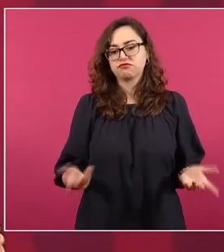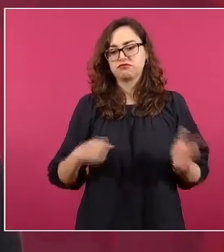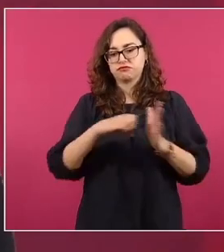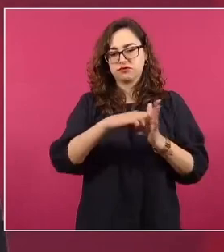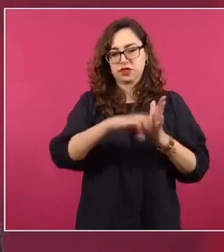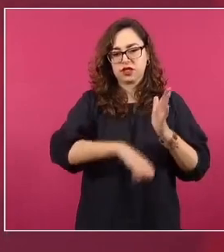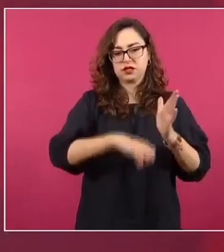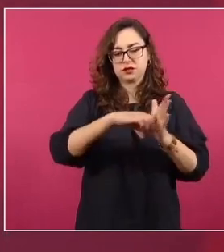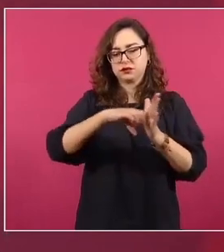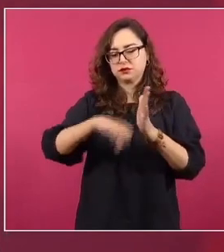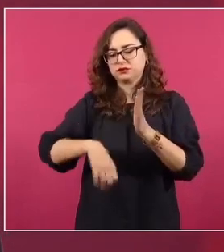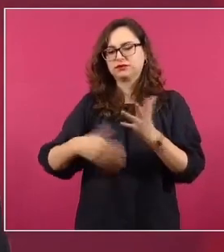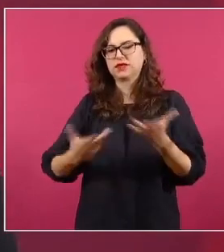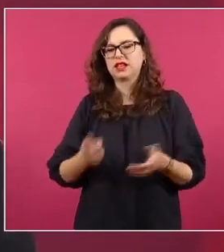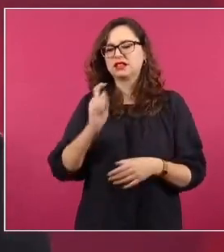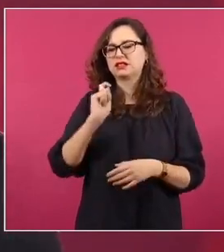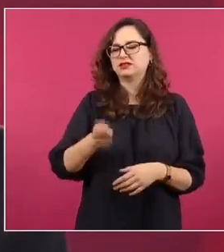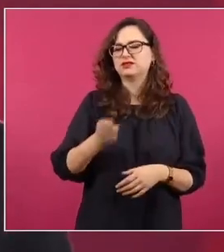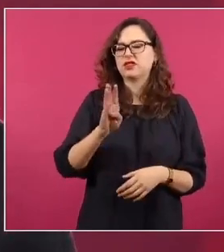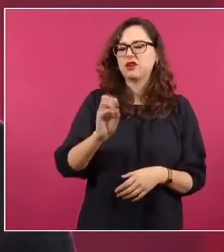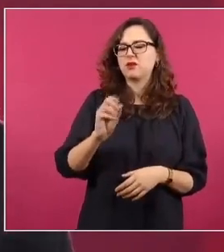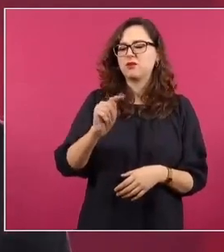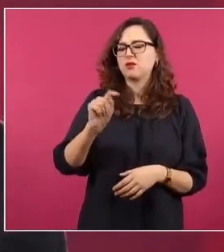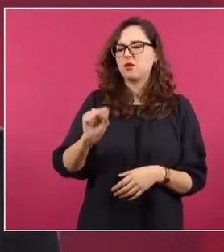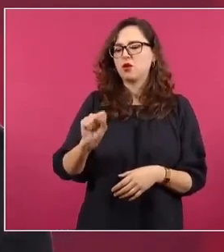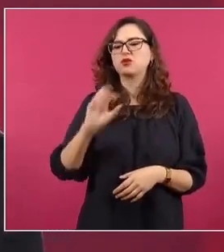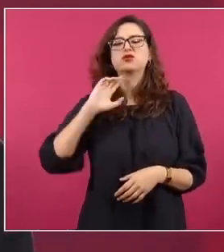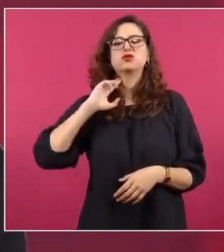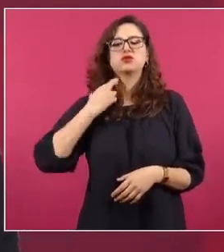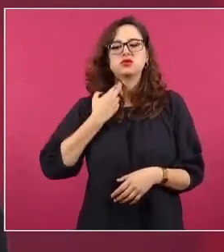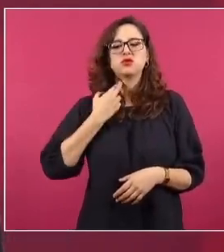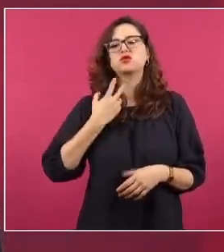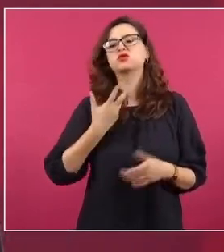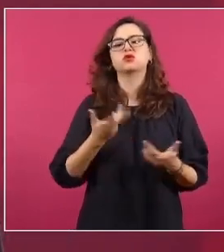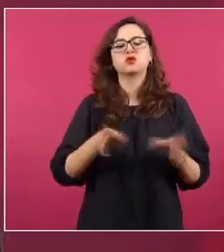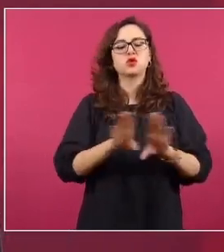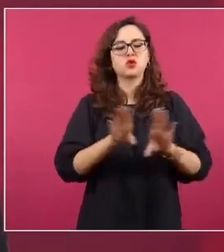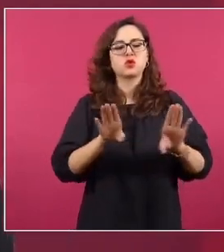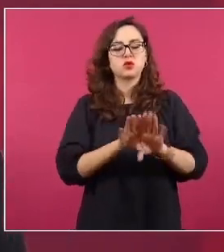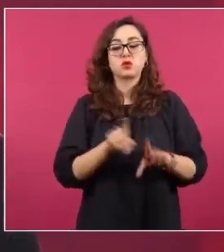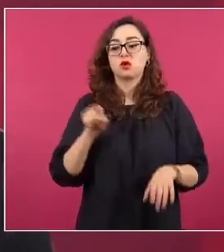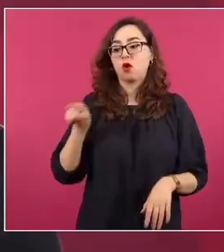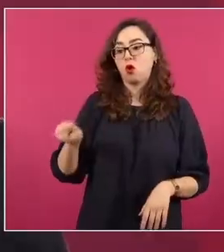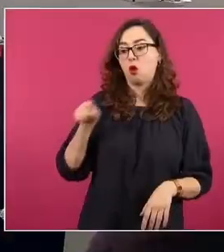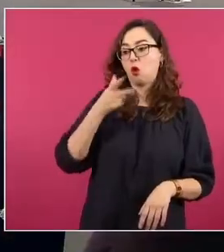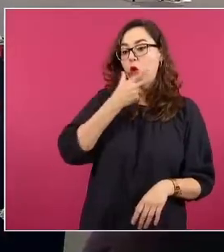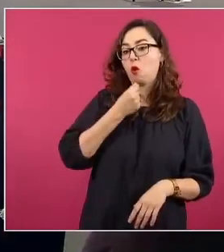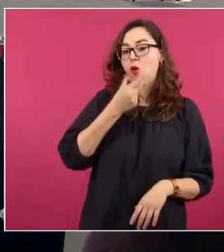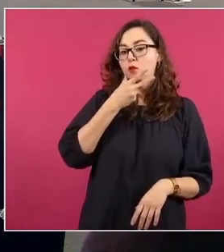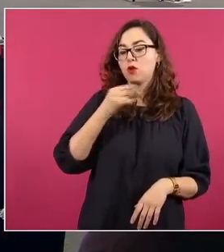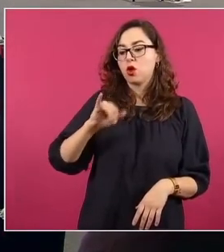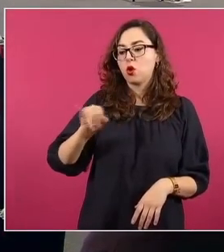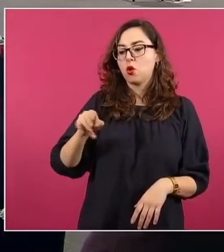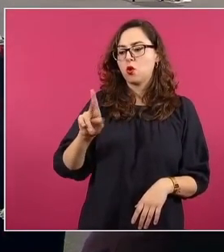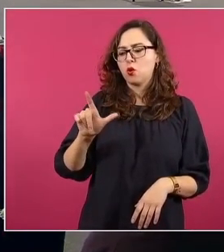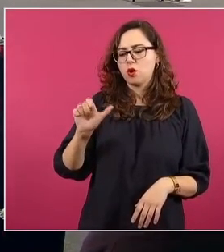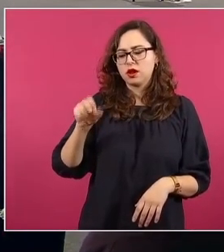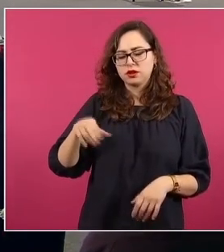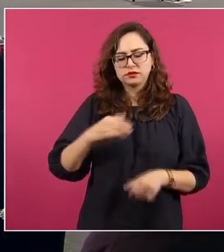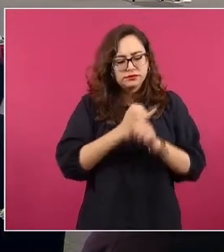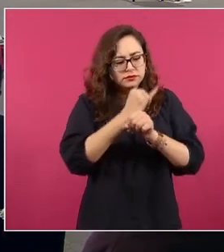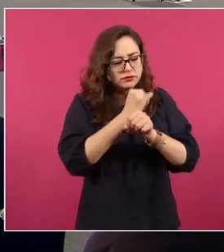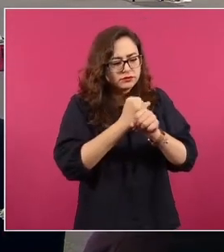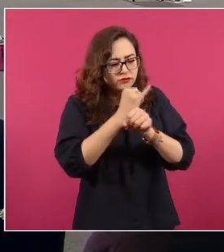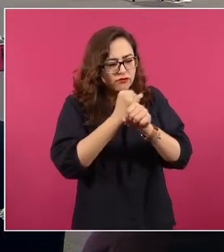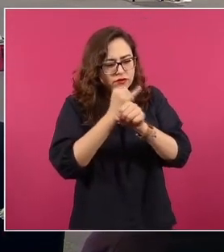de cómo se compran y venden opiniones a través de Twitter. Julián Macías analizó el movimiento de cuentas que habrían desestimado